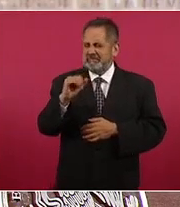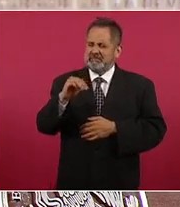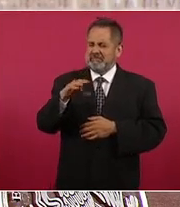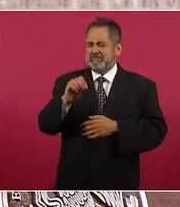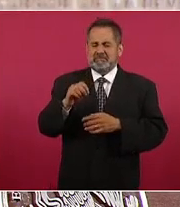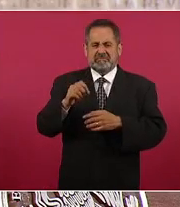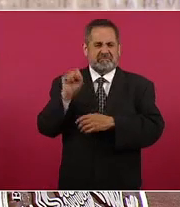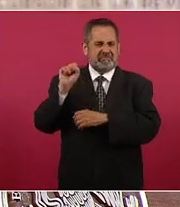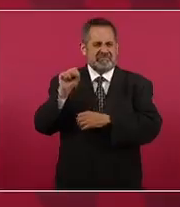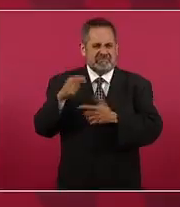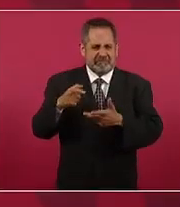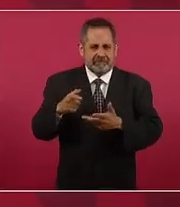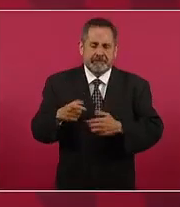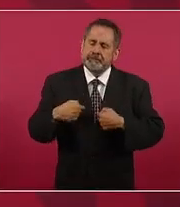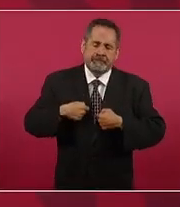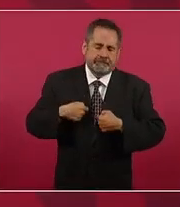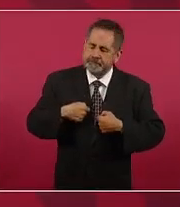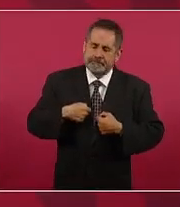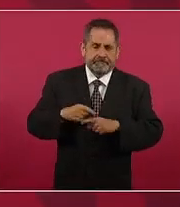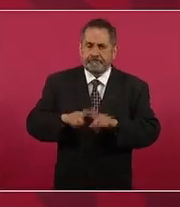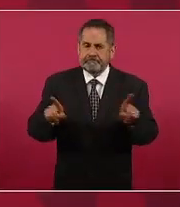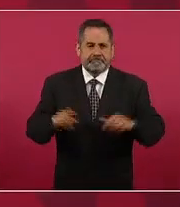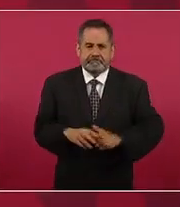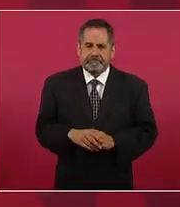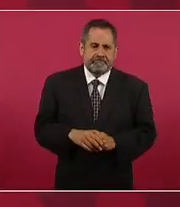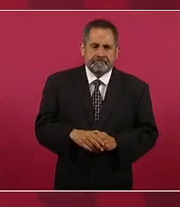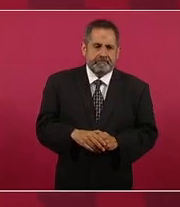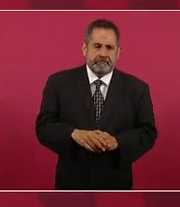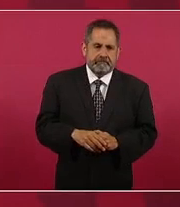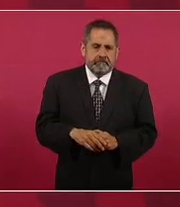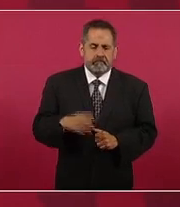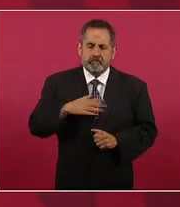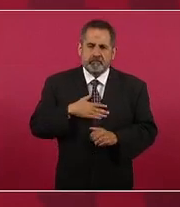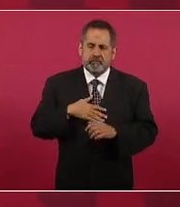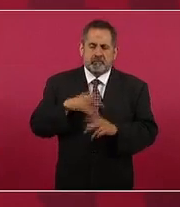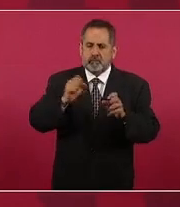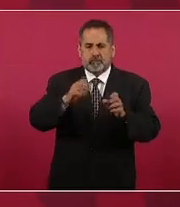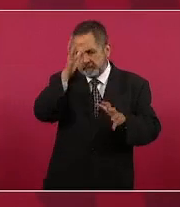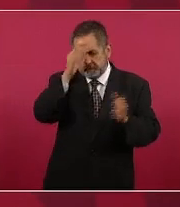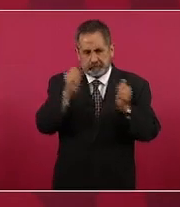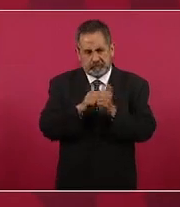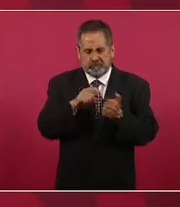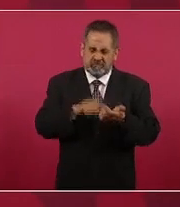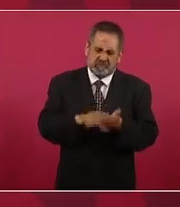y nosotros somos antifascistas